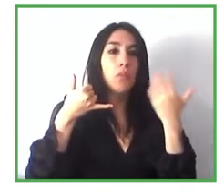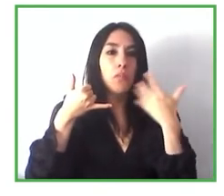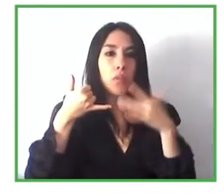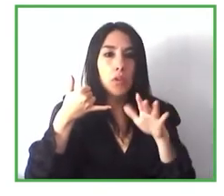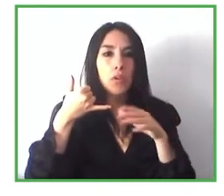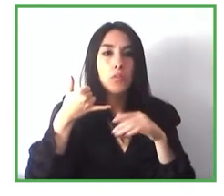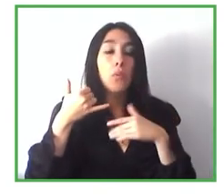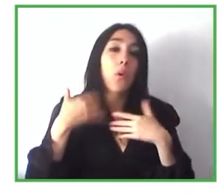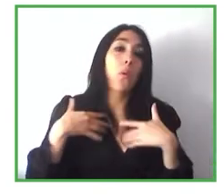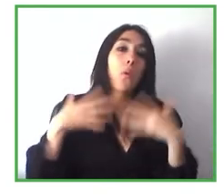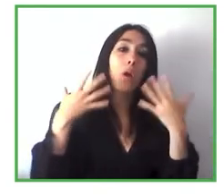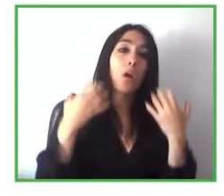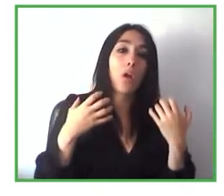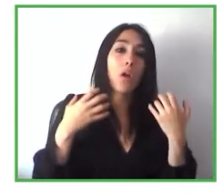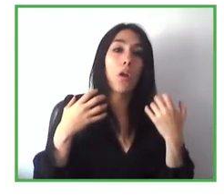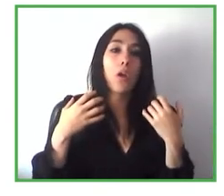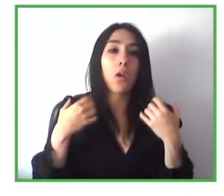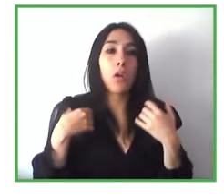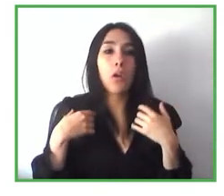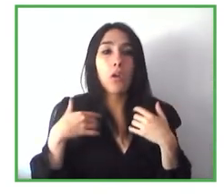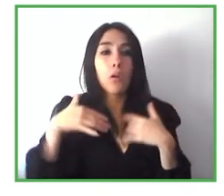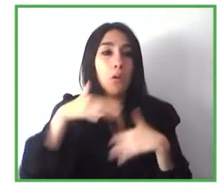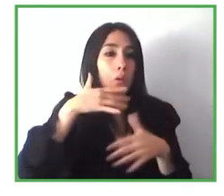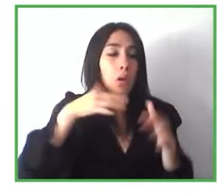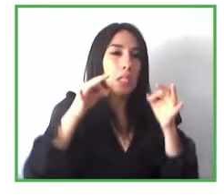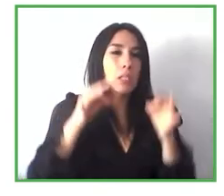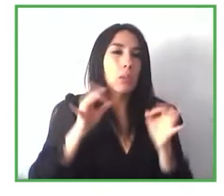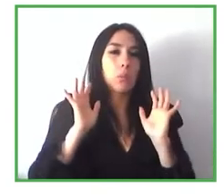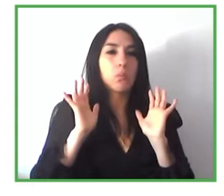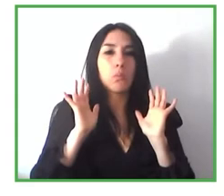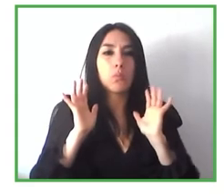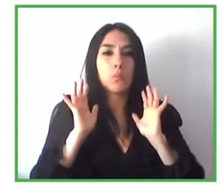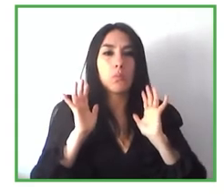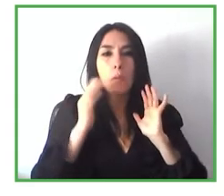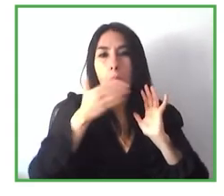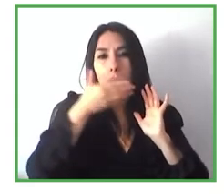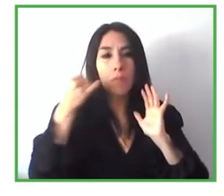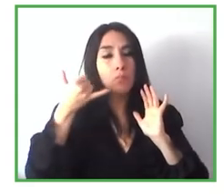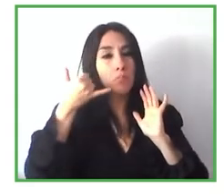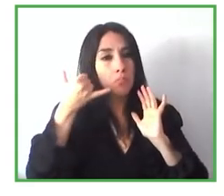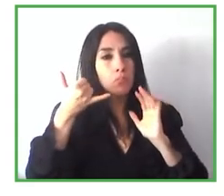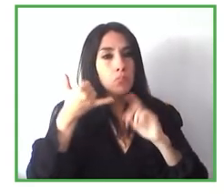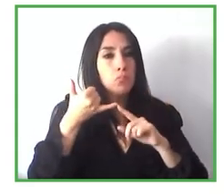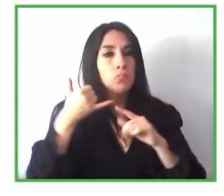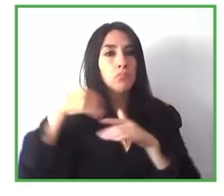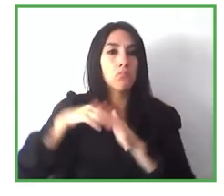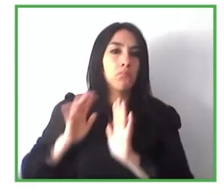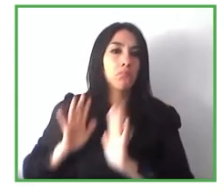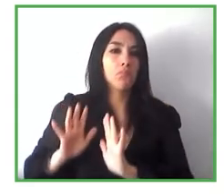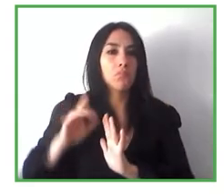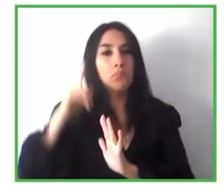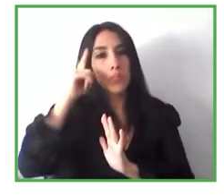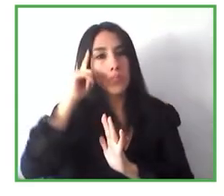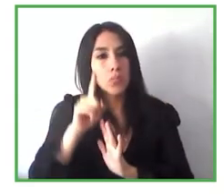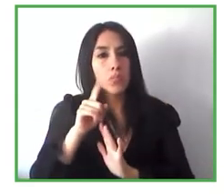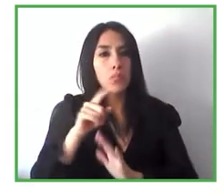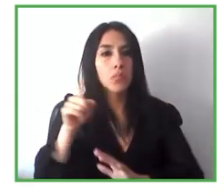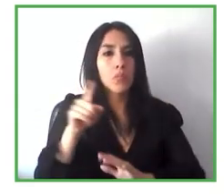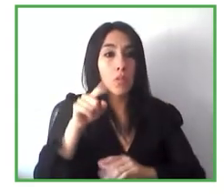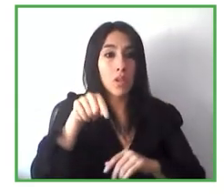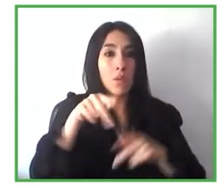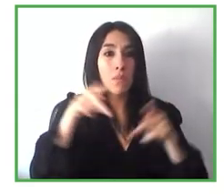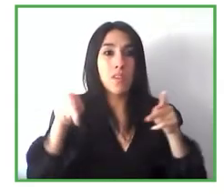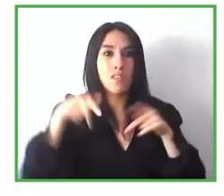que no es un entorno seguro lo puede guardar ¿no? pero si pensamos en los lugares donde está introducido Navilens son lugares generalmente interiores